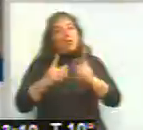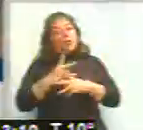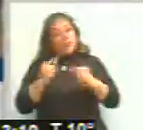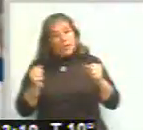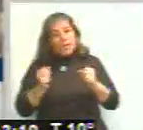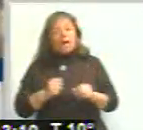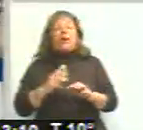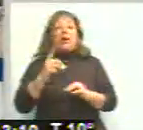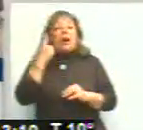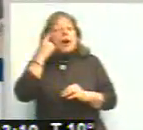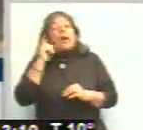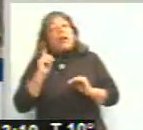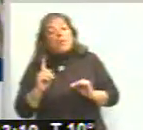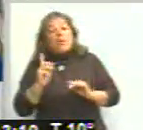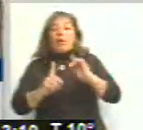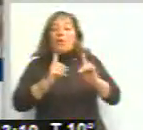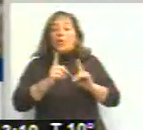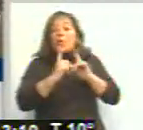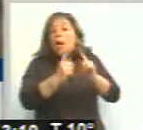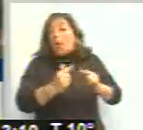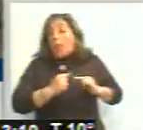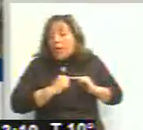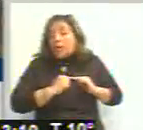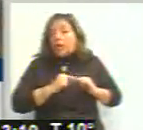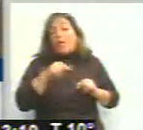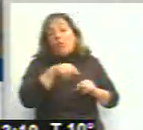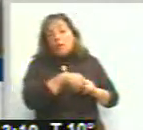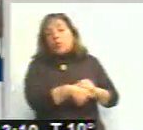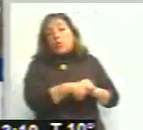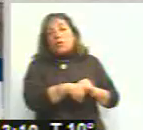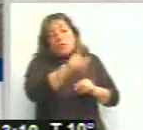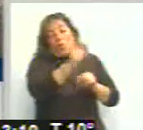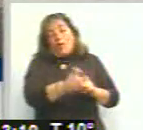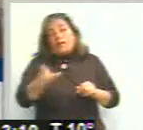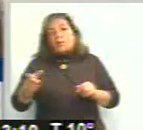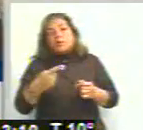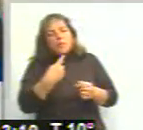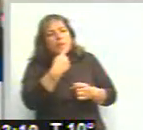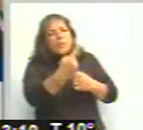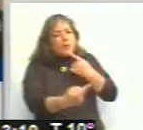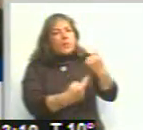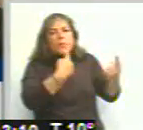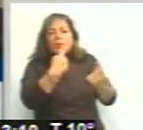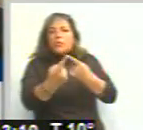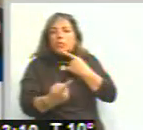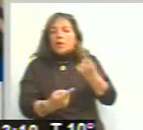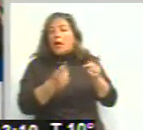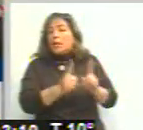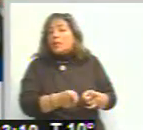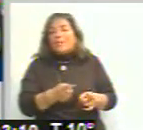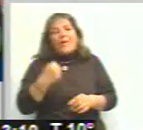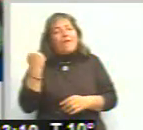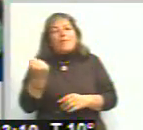...les he llevado a las respuestas que habían sido requeridas por la mayoría de los vecinos, que tenían que ver fundamentalmente